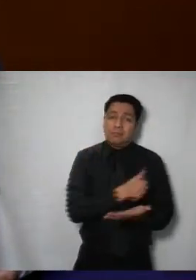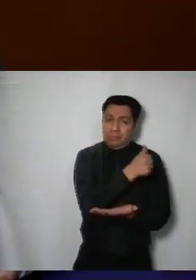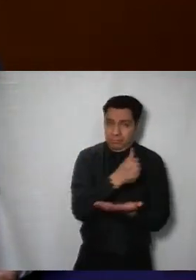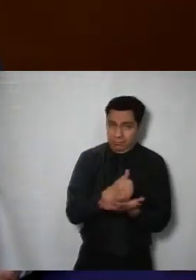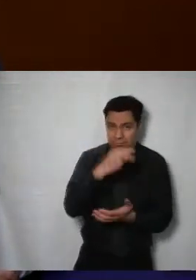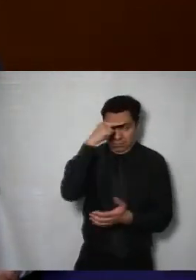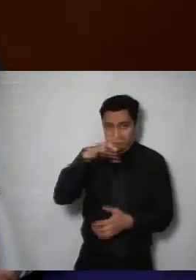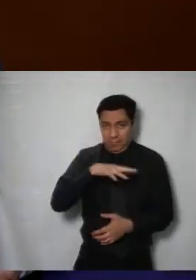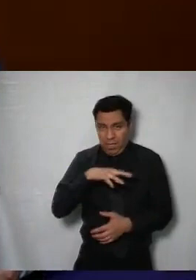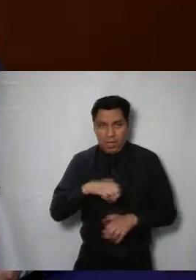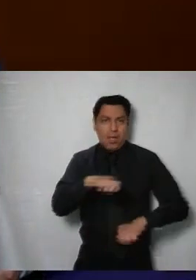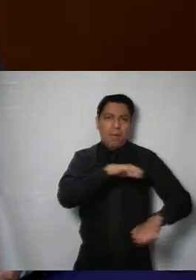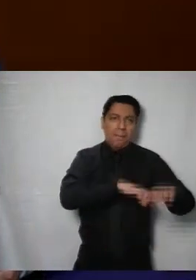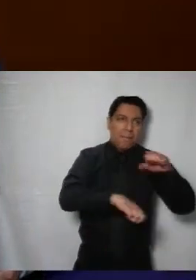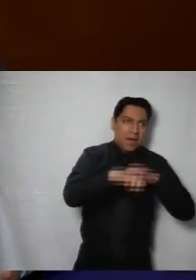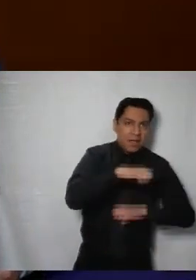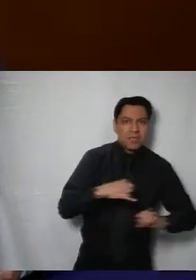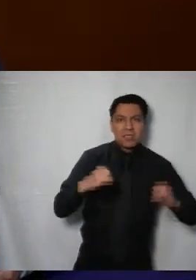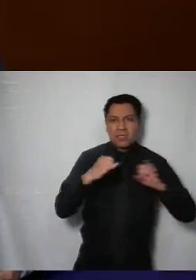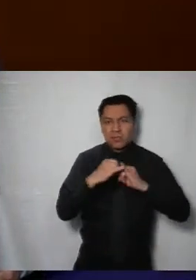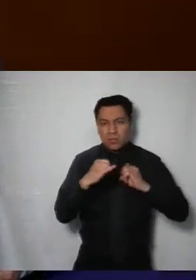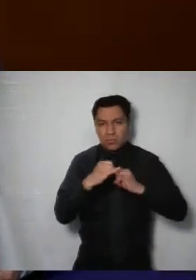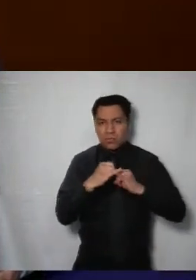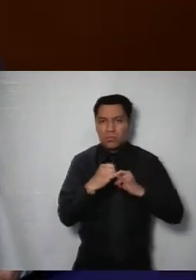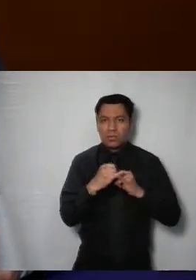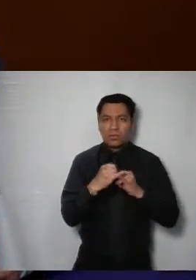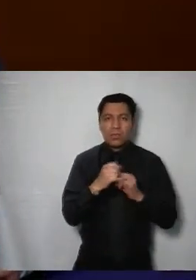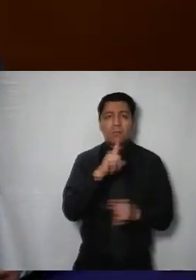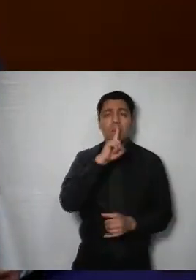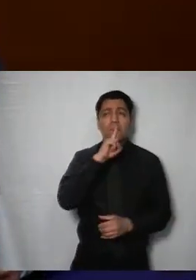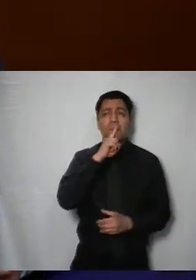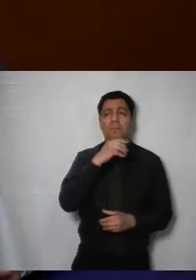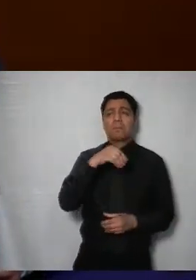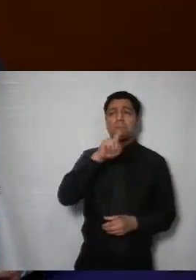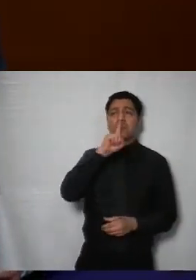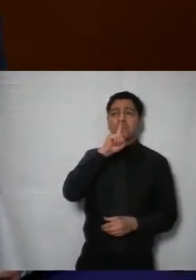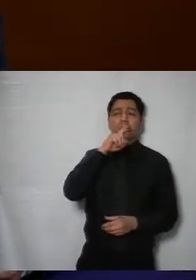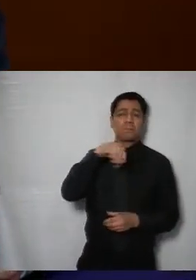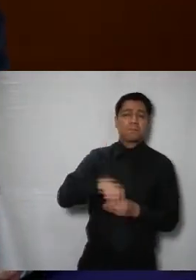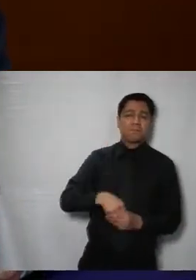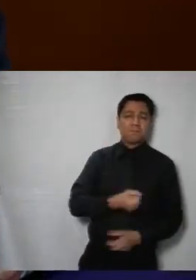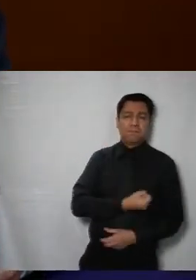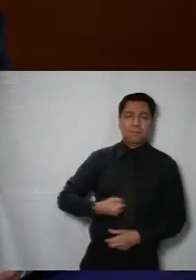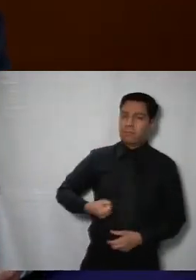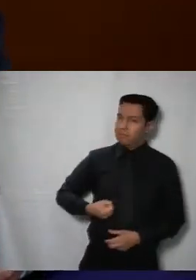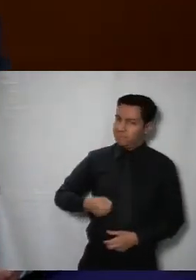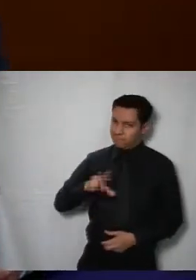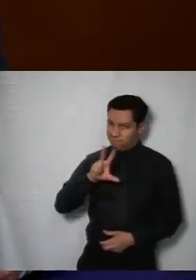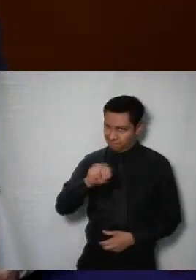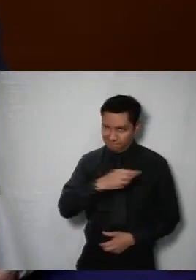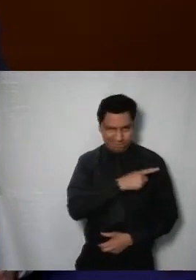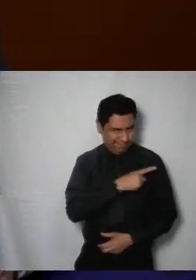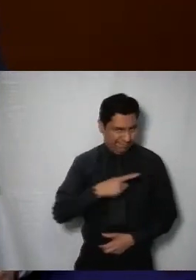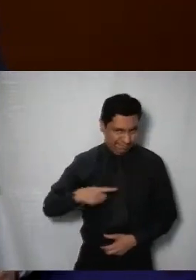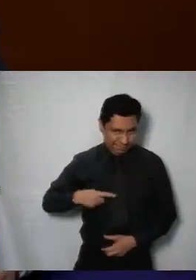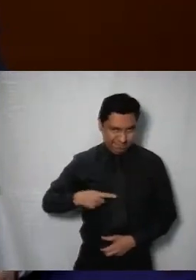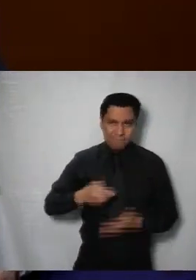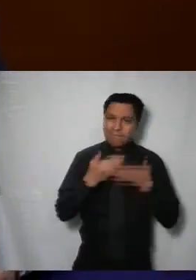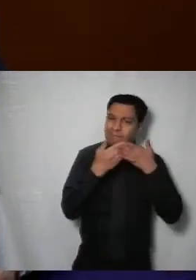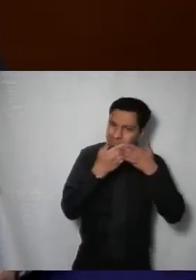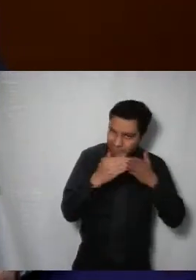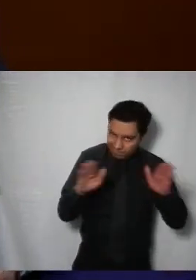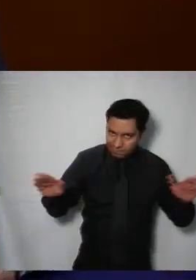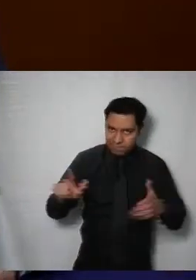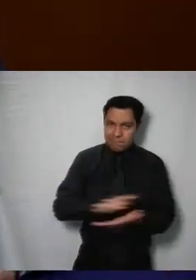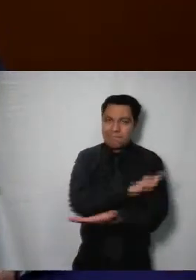México a publicar y difundir información adicional a las obligaciones de transparencia comunes y específicas previstas